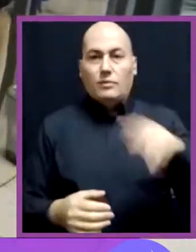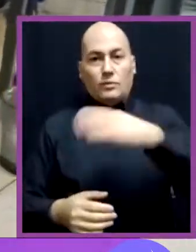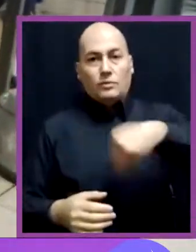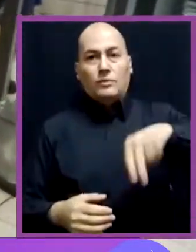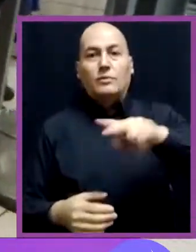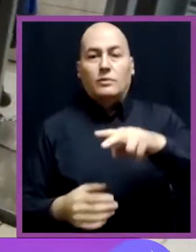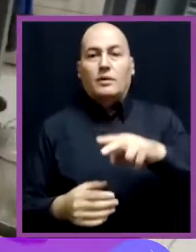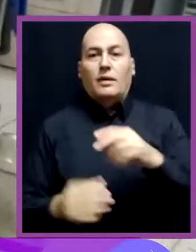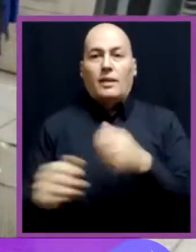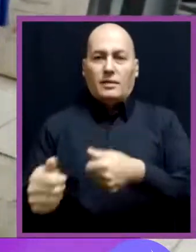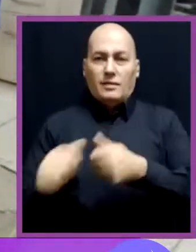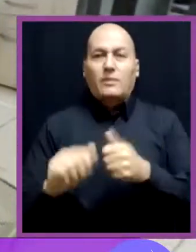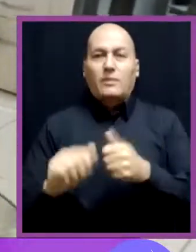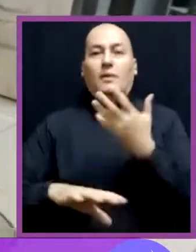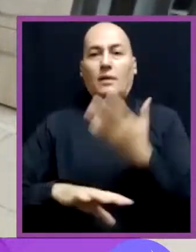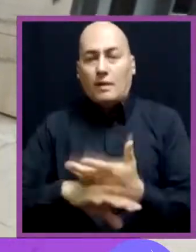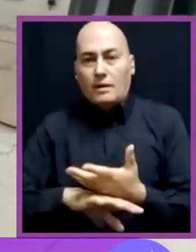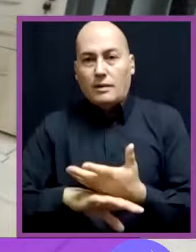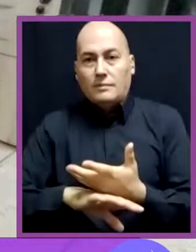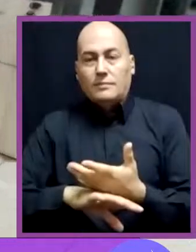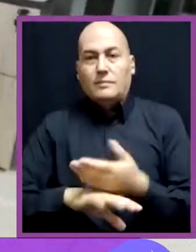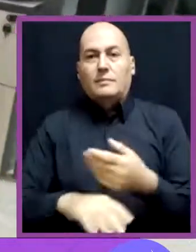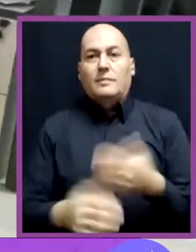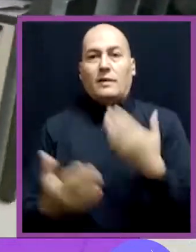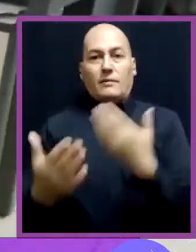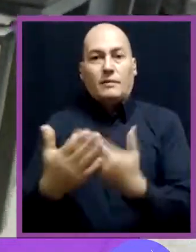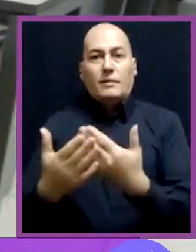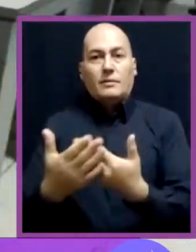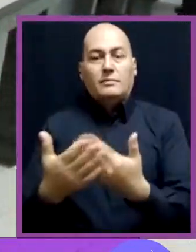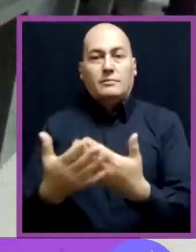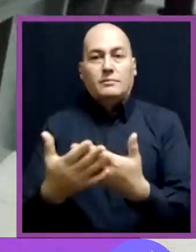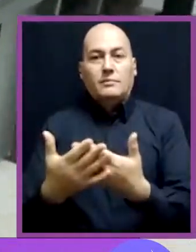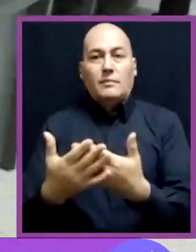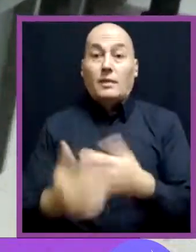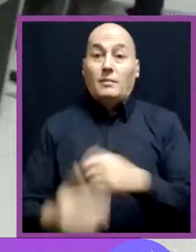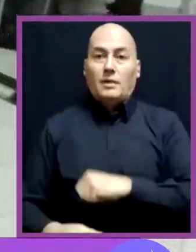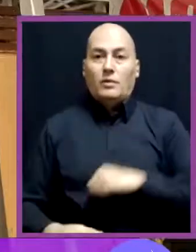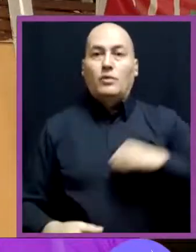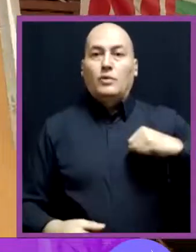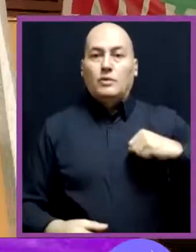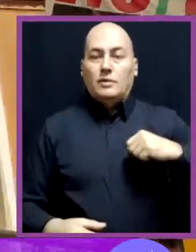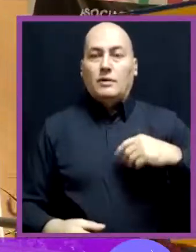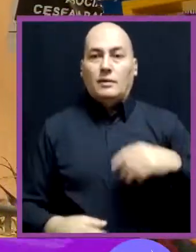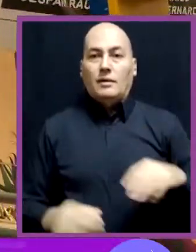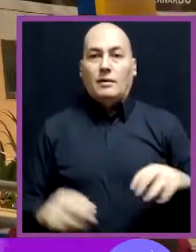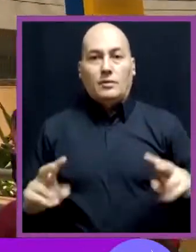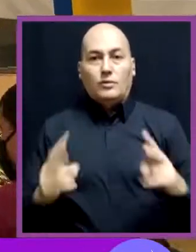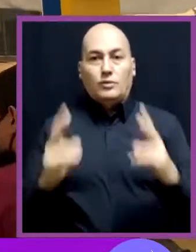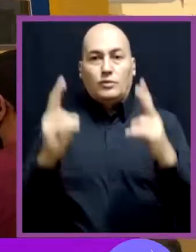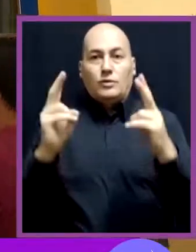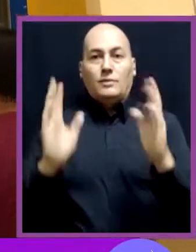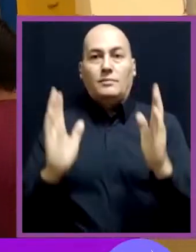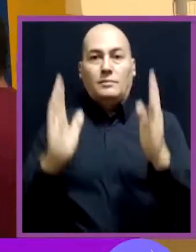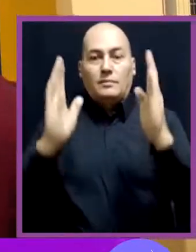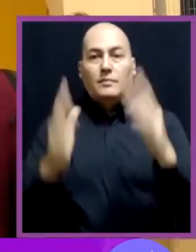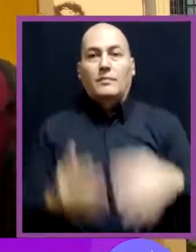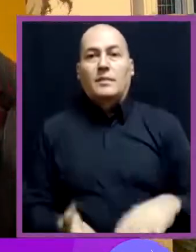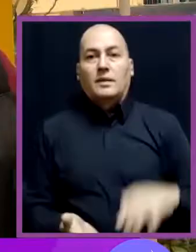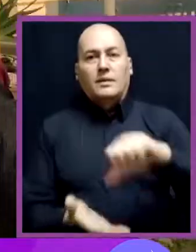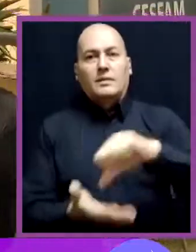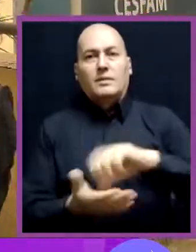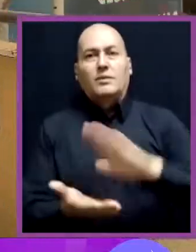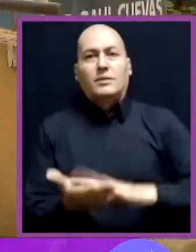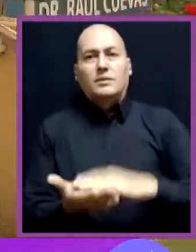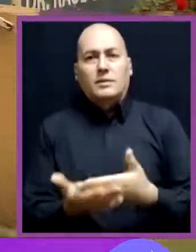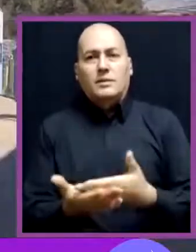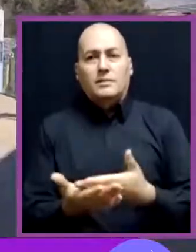Somos conscientes que aún quedan grandes desafíos por abordar, sin embargo, estamos orgullosos de las mejoras en infraestructura que hemos realizado